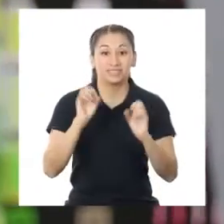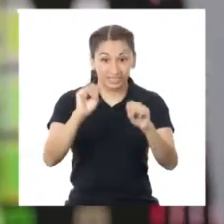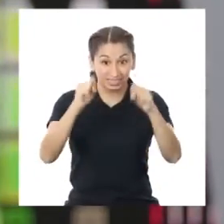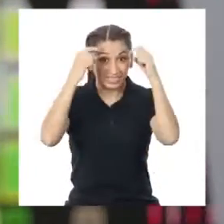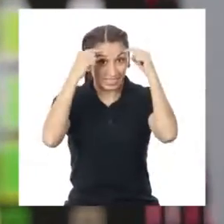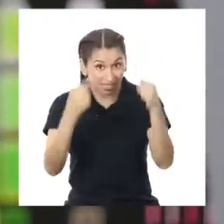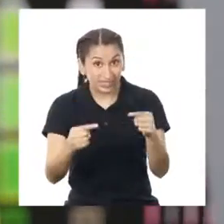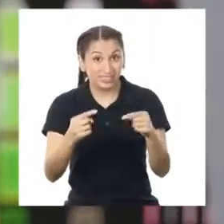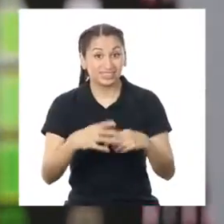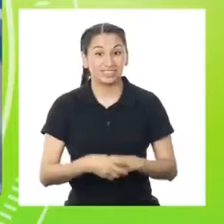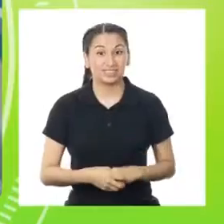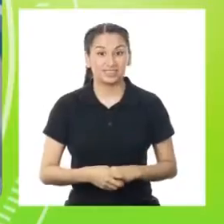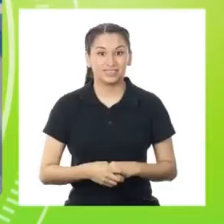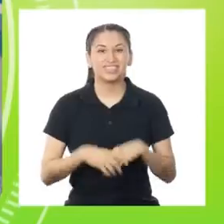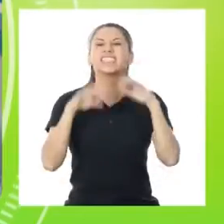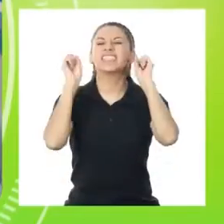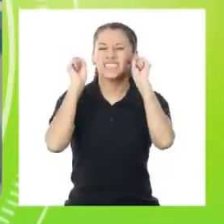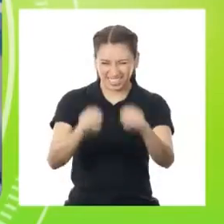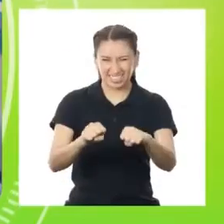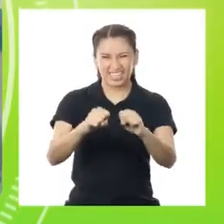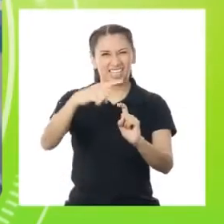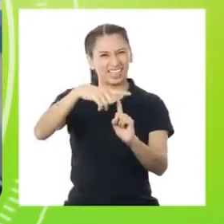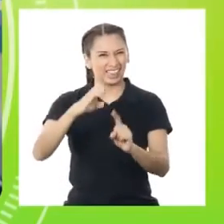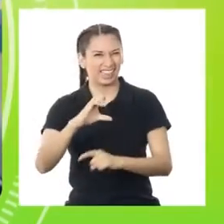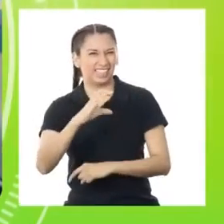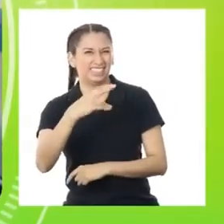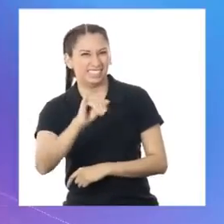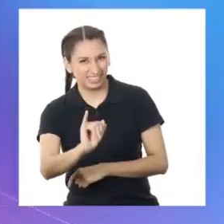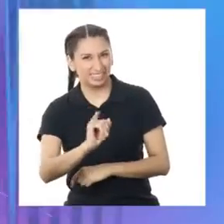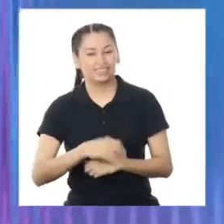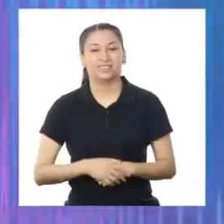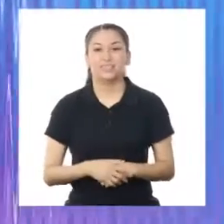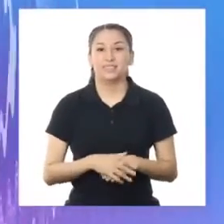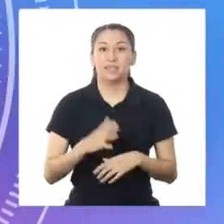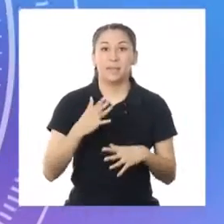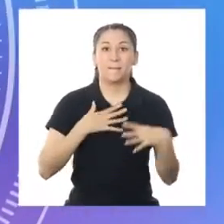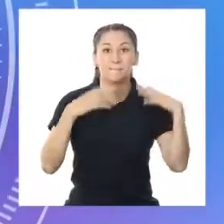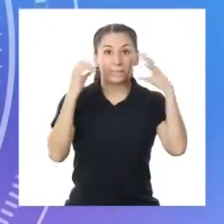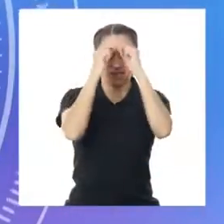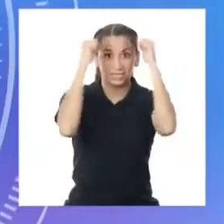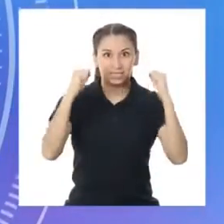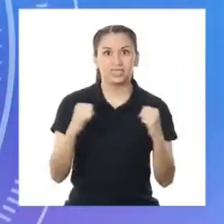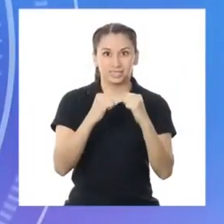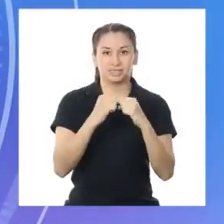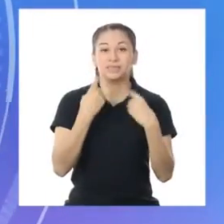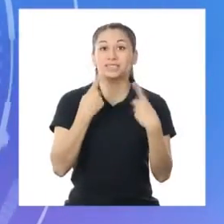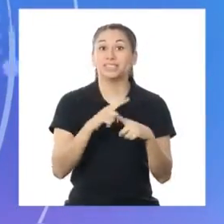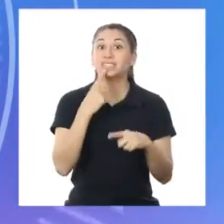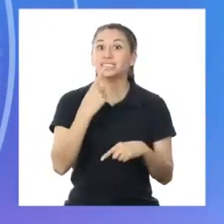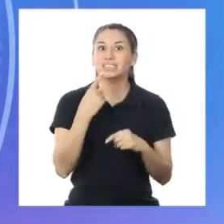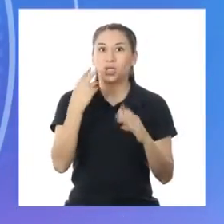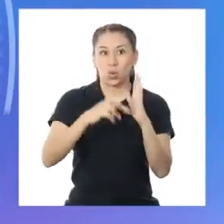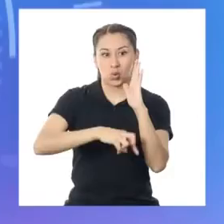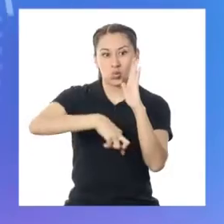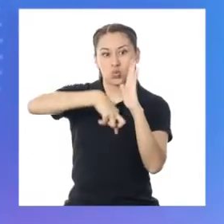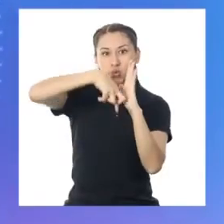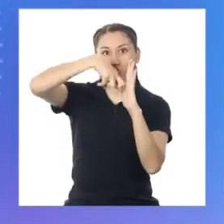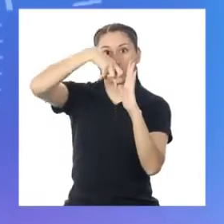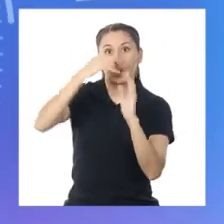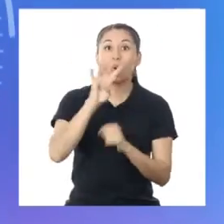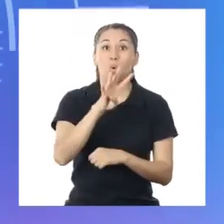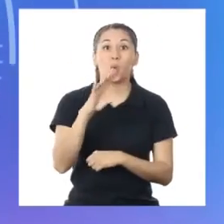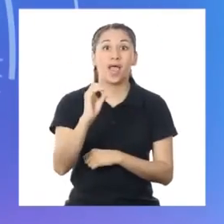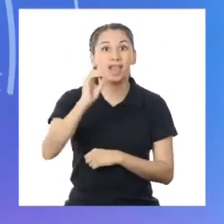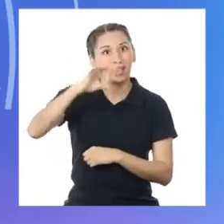acuerdo? ¡Sí, Tichi! Mi sistema me indica que ya vamos alcanzando un 40